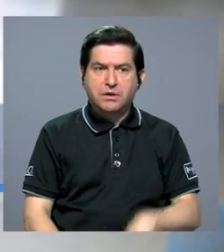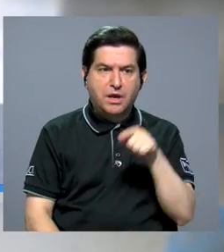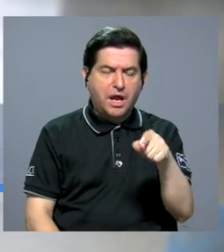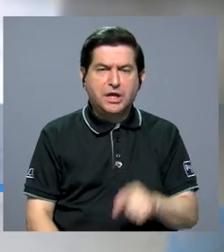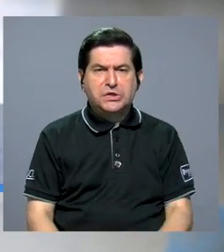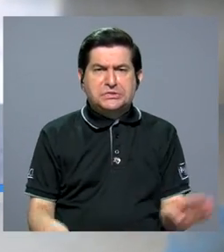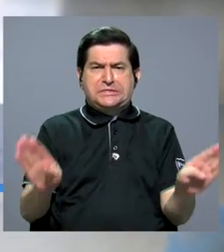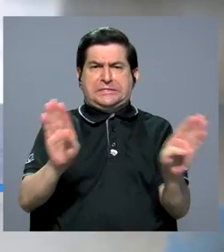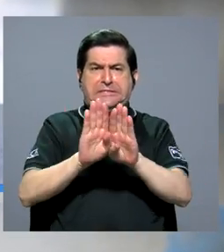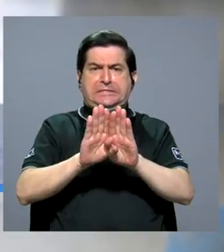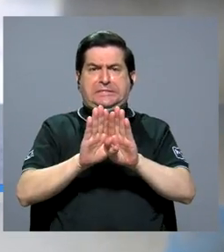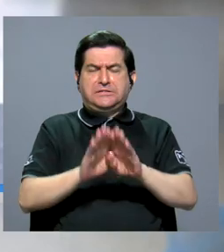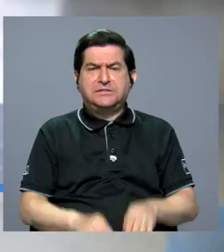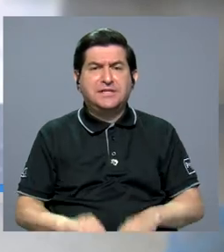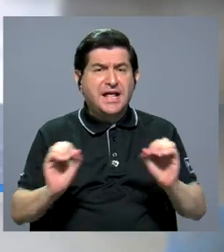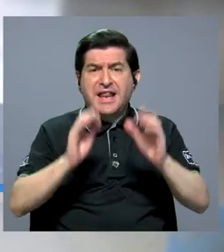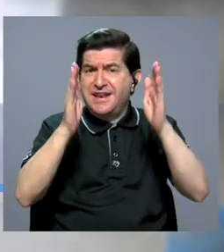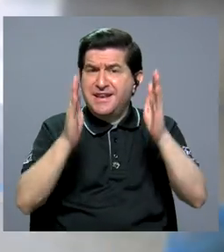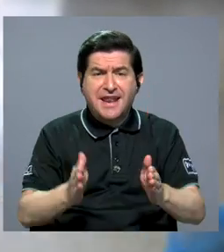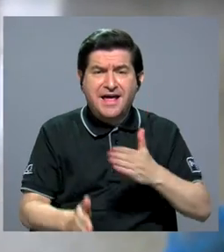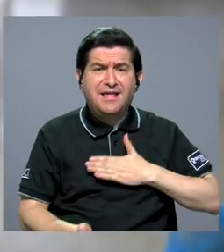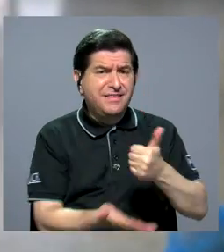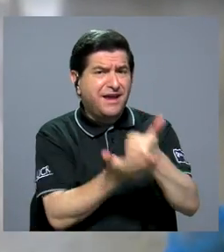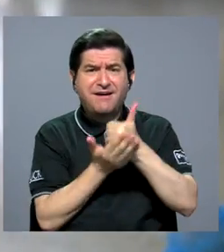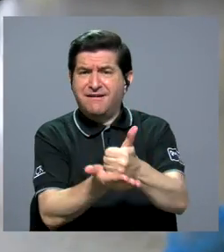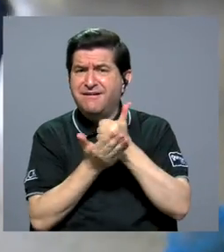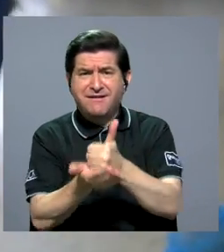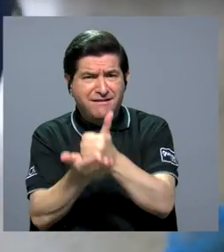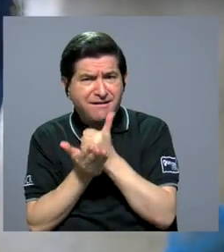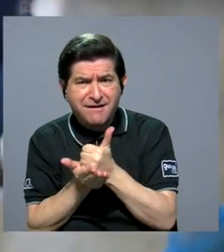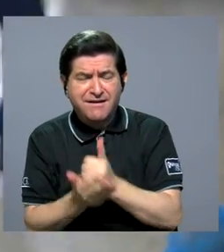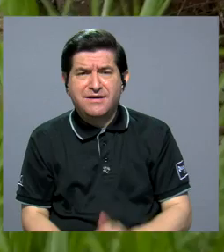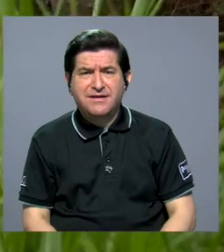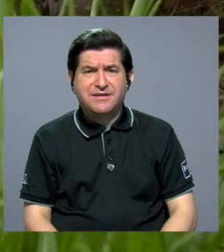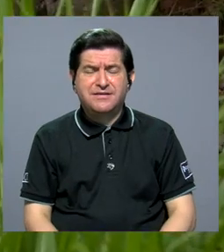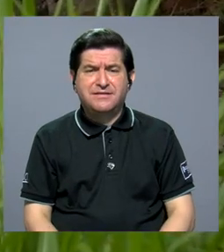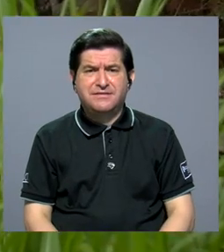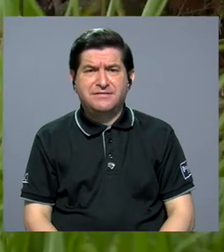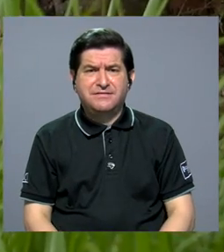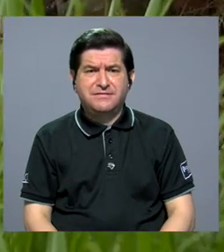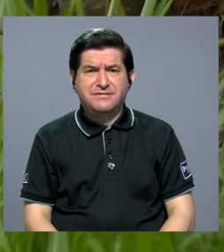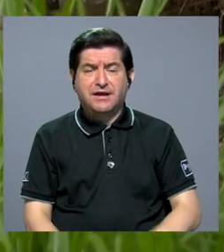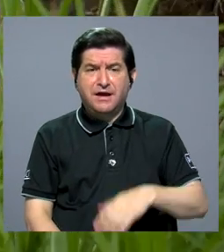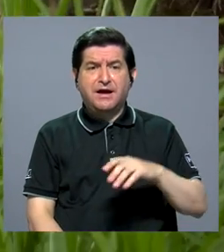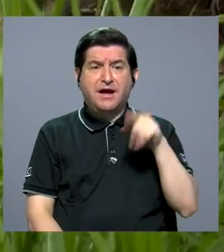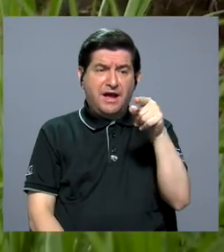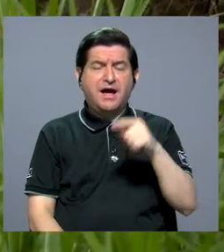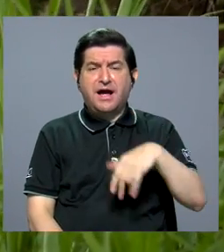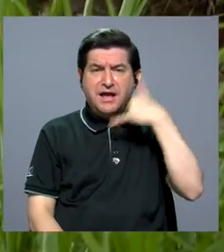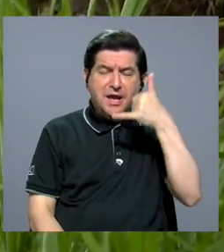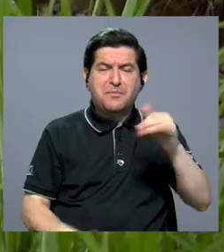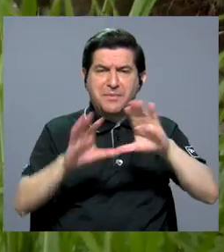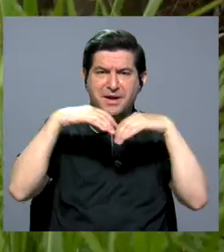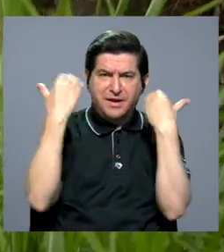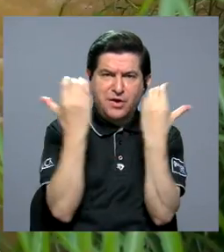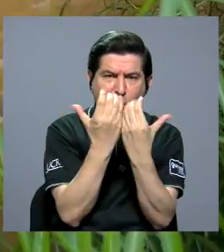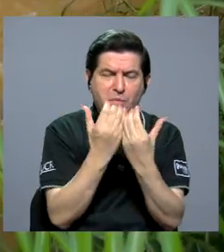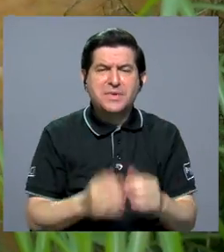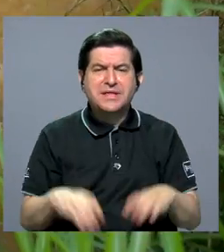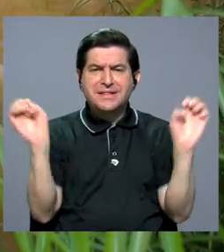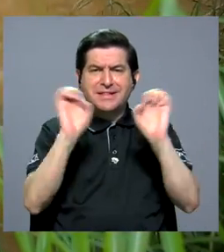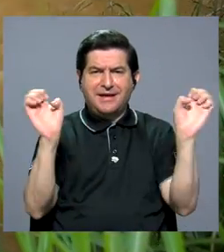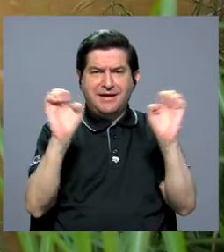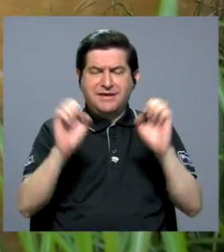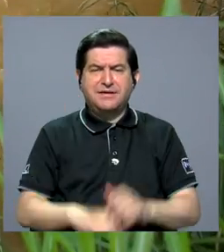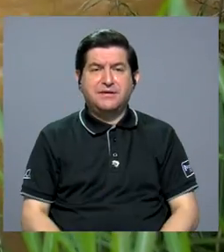encerrados, nadie me auxiliaba, llamaron al comité de emergencia y no